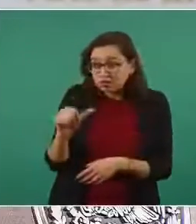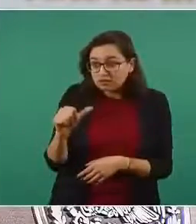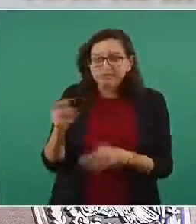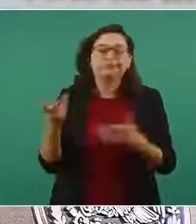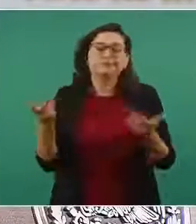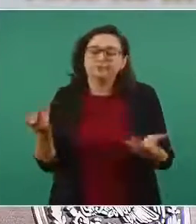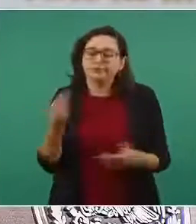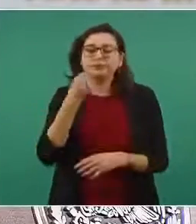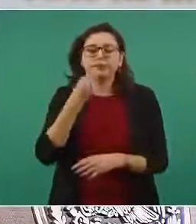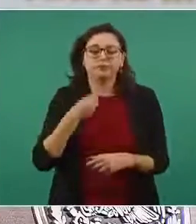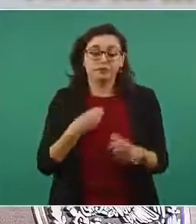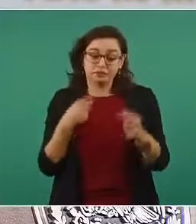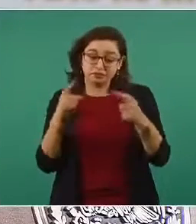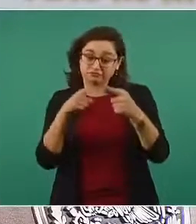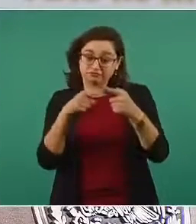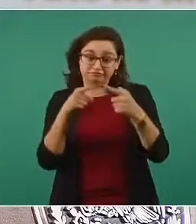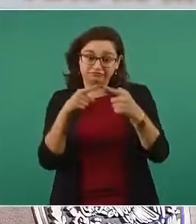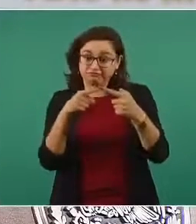este